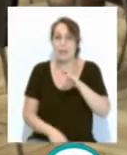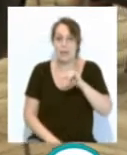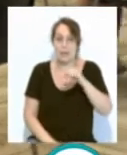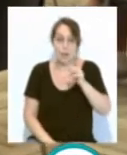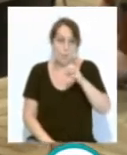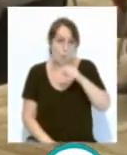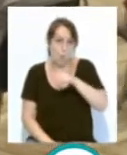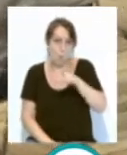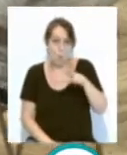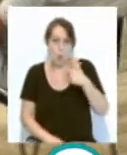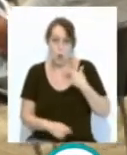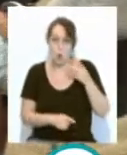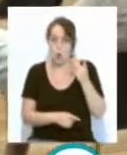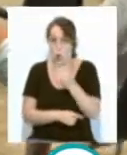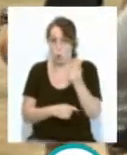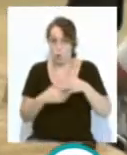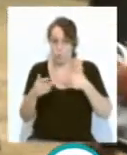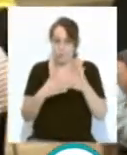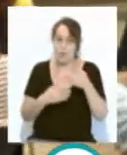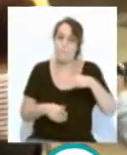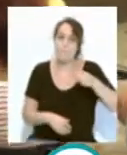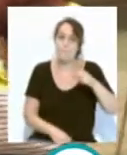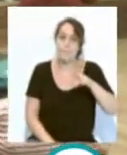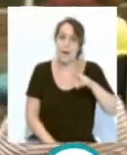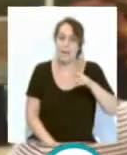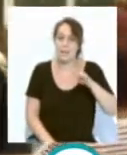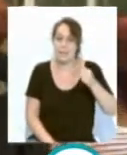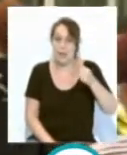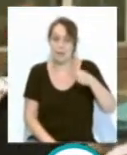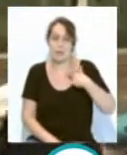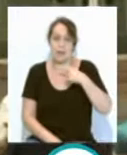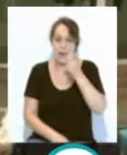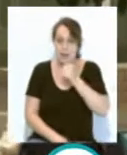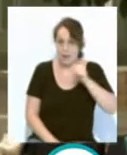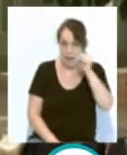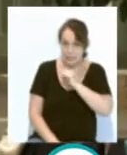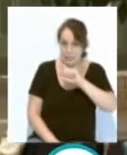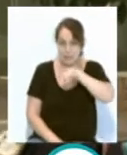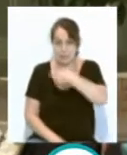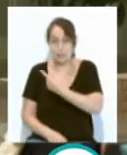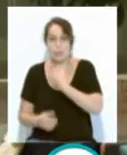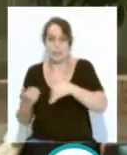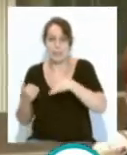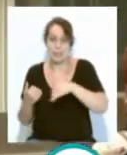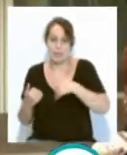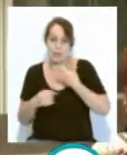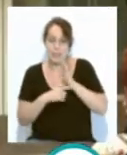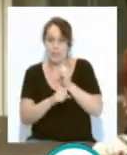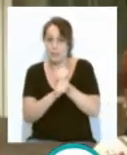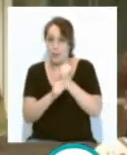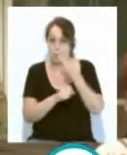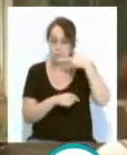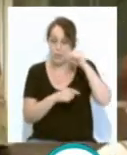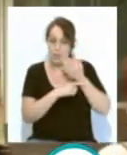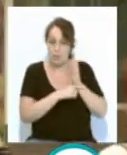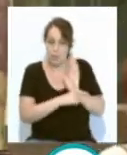Ambos intérpretes, Marta Boldú al cante y José Mico a la guitarra, interpretaron varios temas mostrando su trabajo y ofreciendo su experiencia